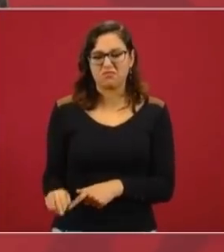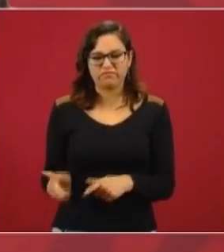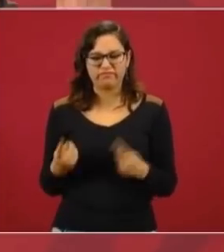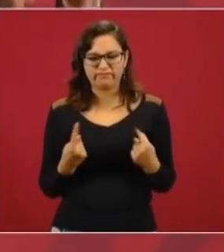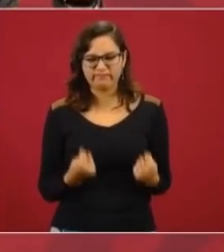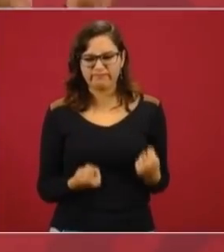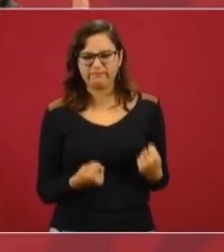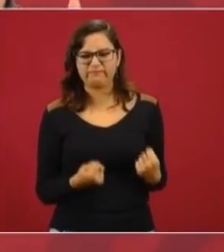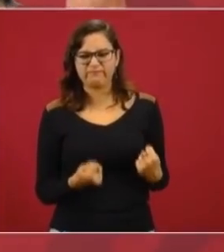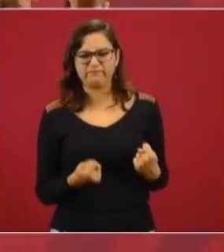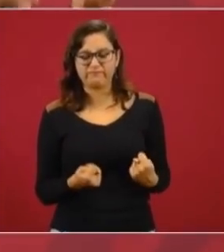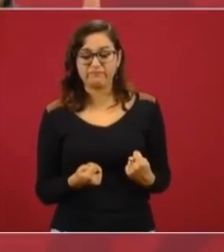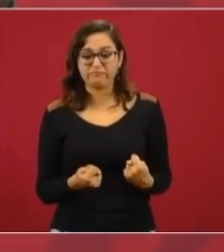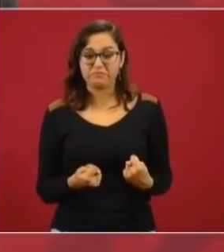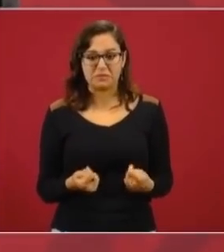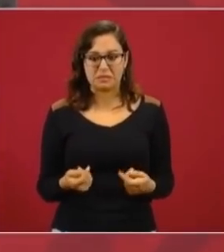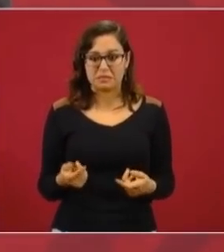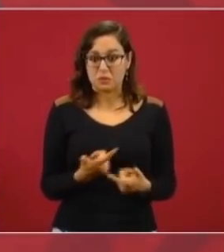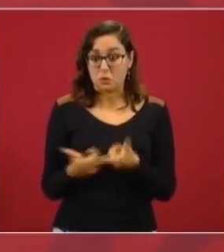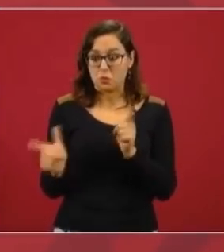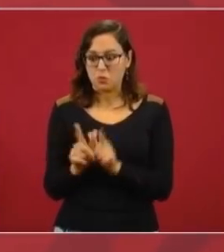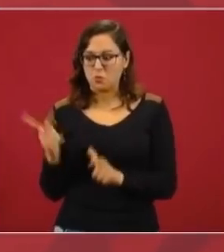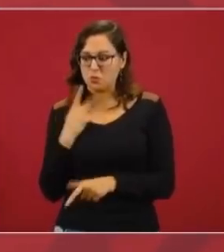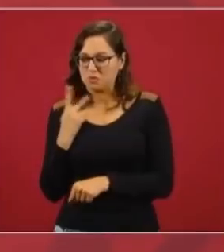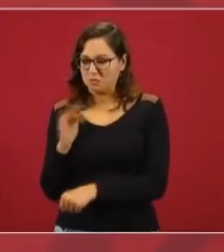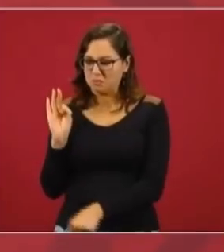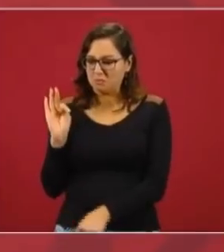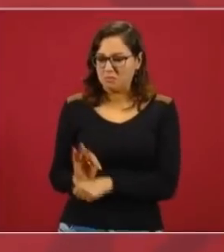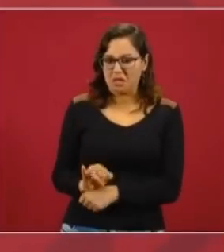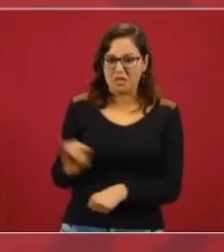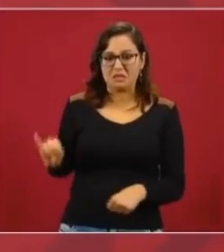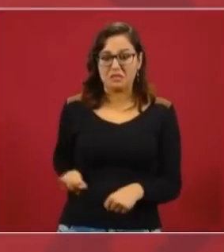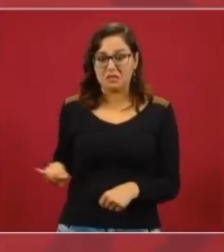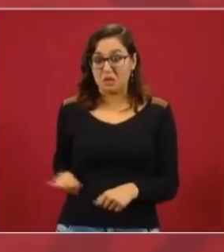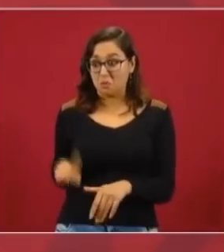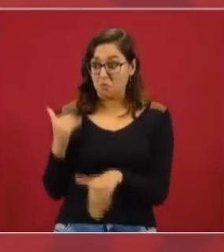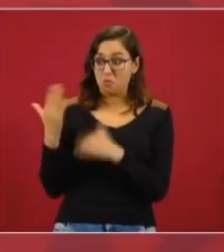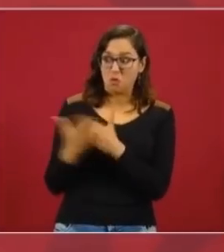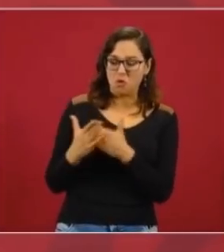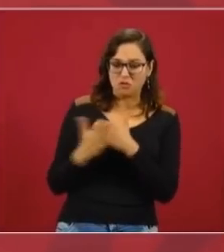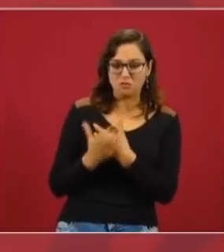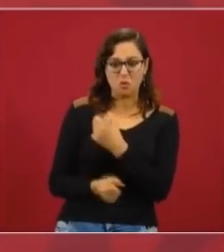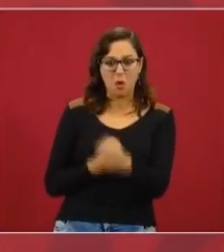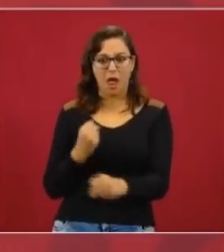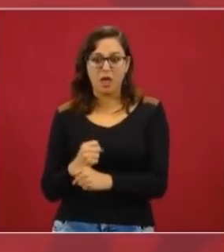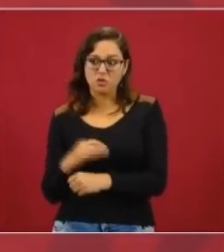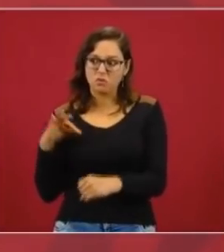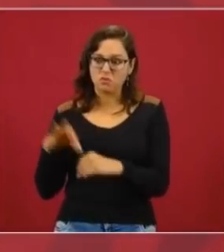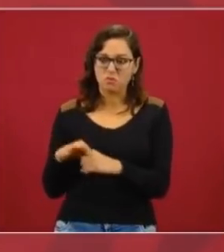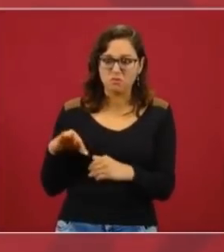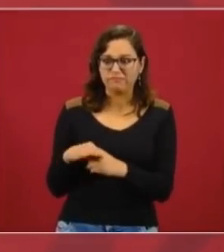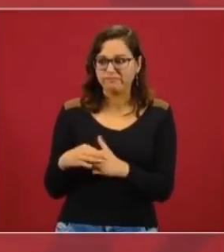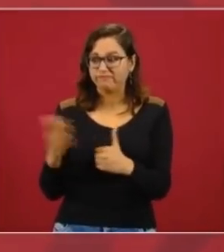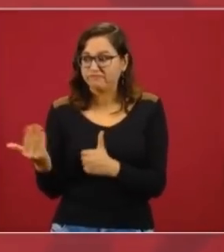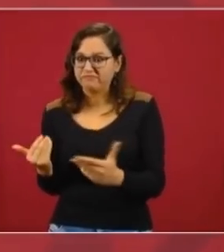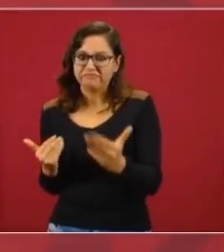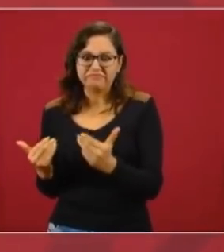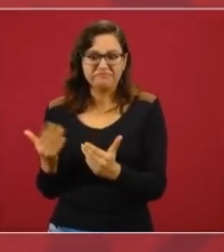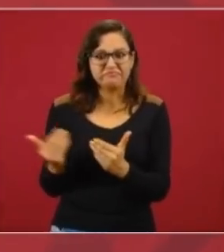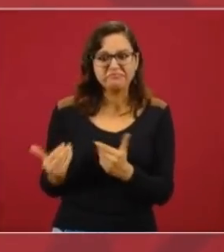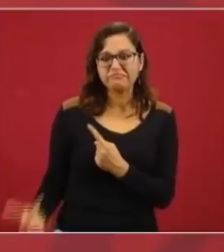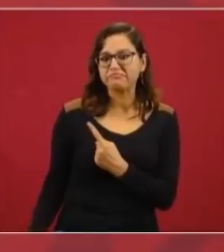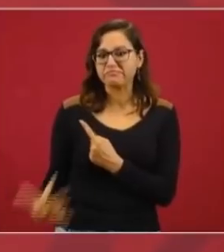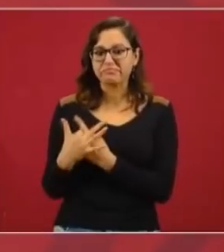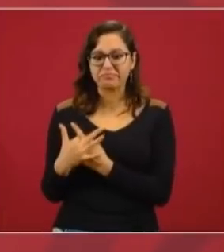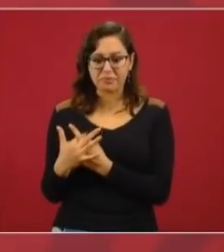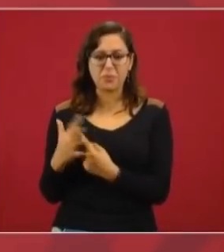por delante su interés partidista, porque vienen las elecciones, entonces